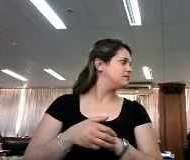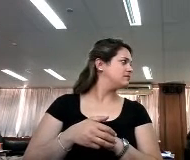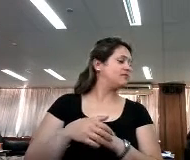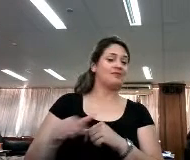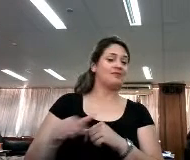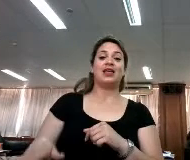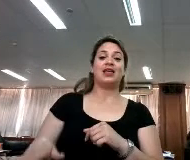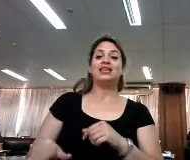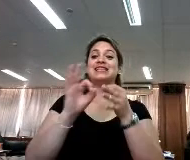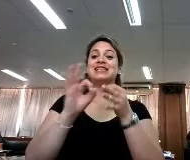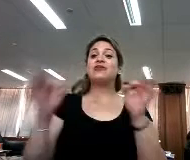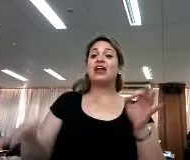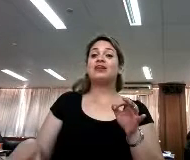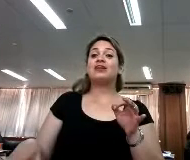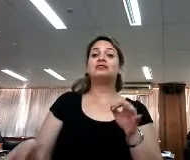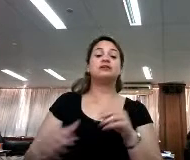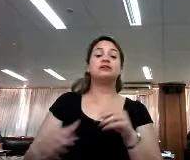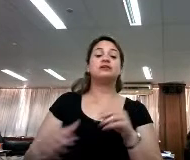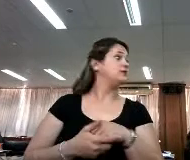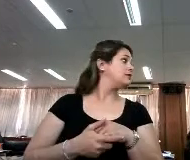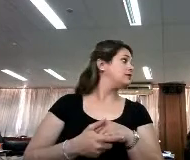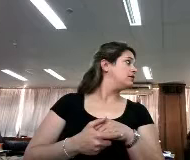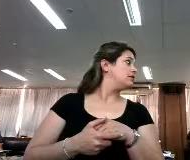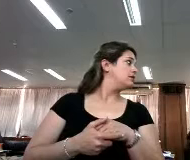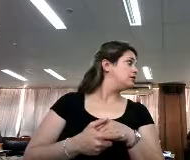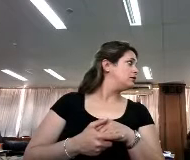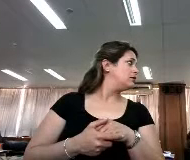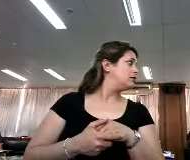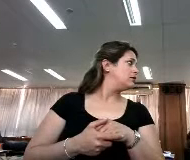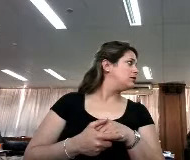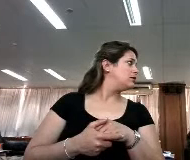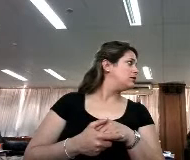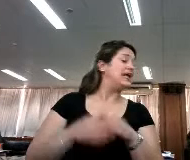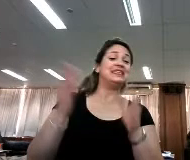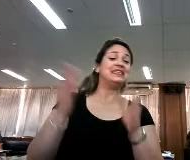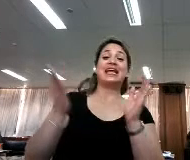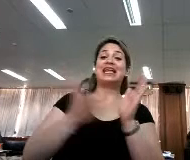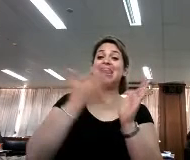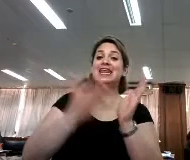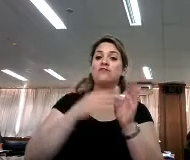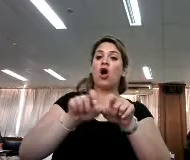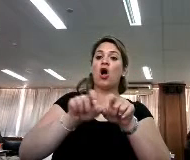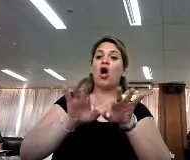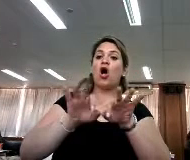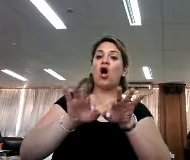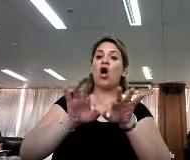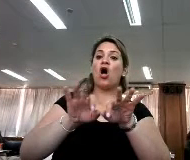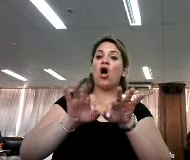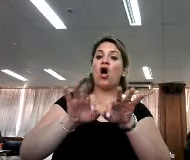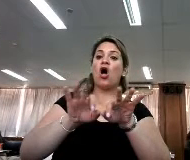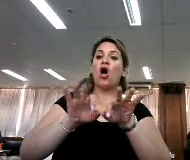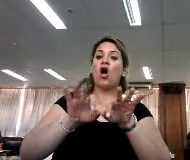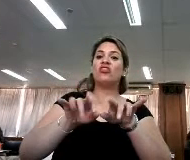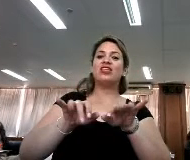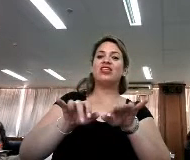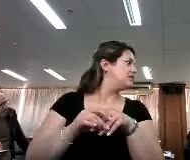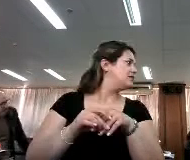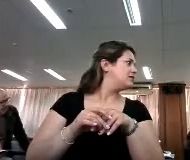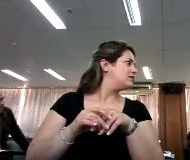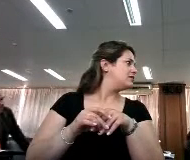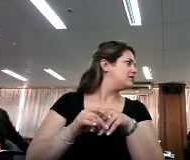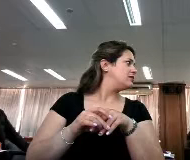frase de Robert Danton que dice que el libro digital se ve como contraposición y es esto es